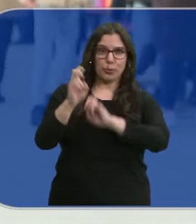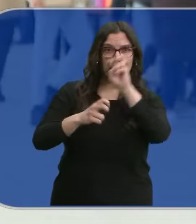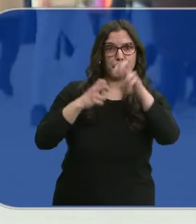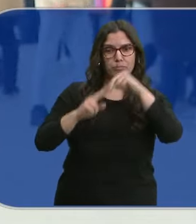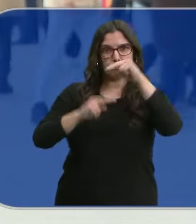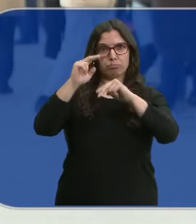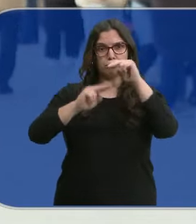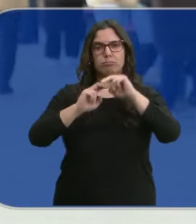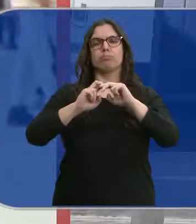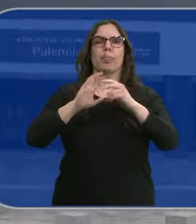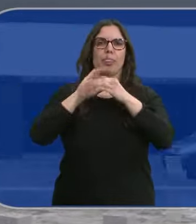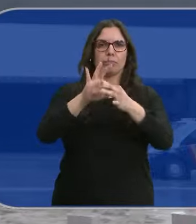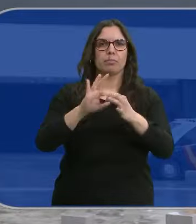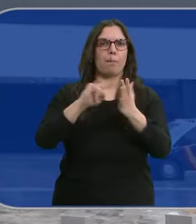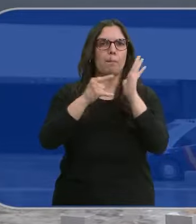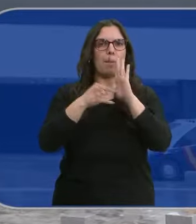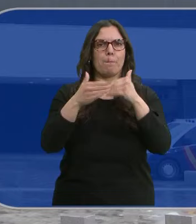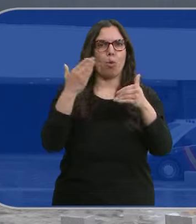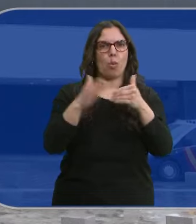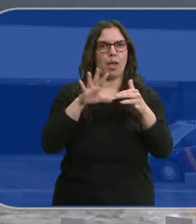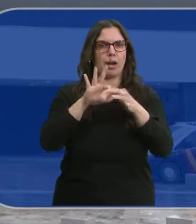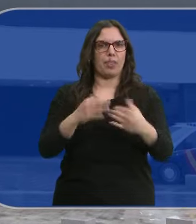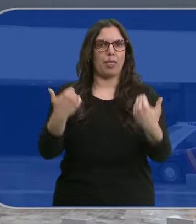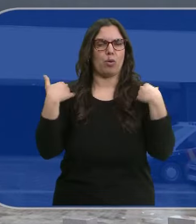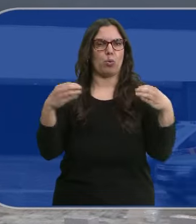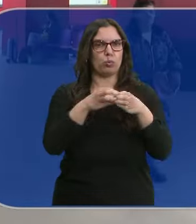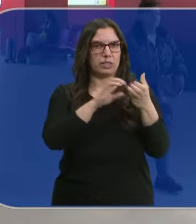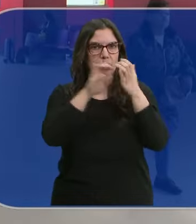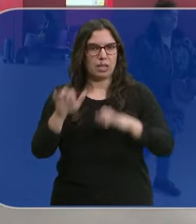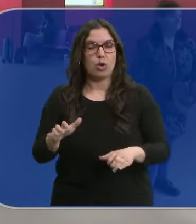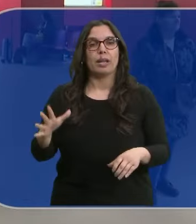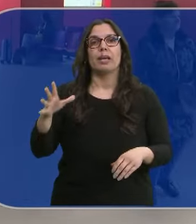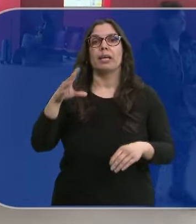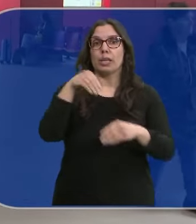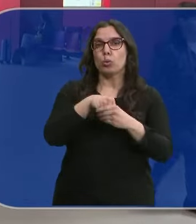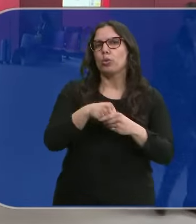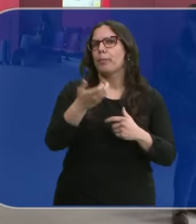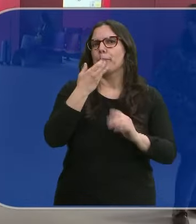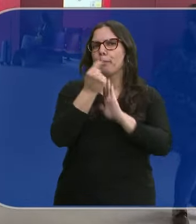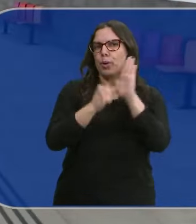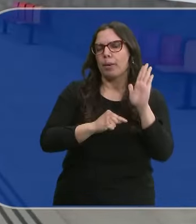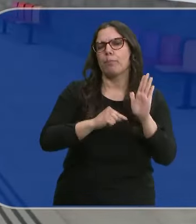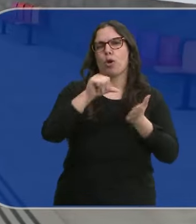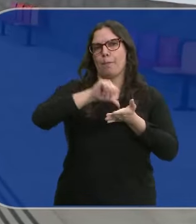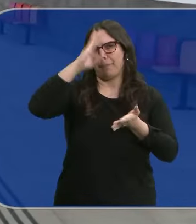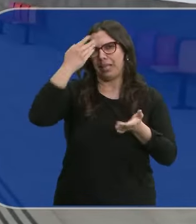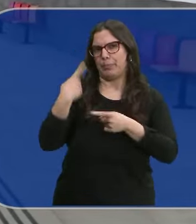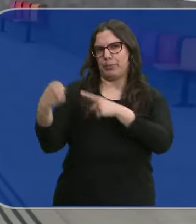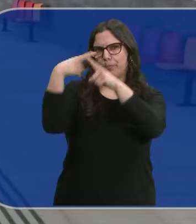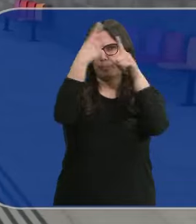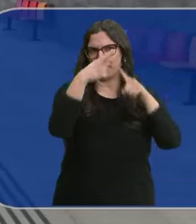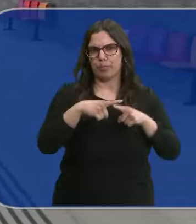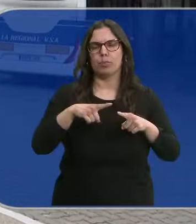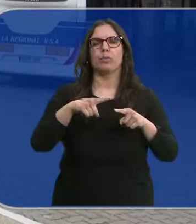forma parte del plan de modernización de la Junta de Castilla y León, que incluye actuaciones en otras capitales y